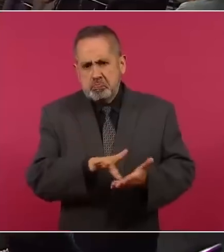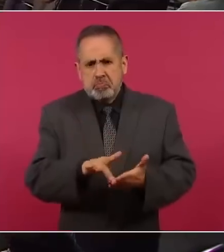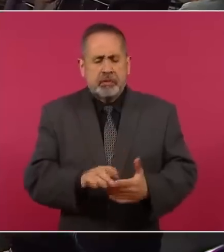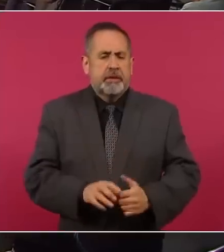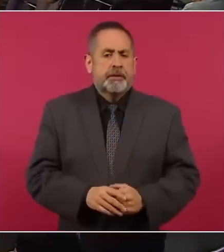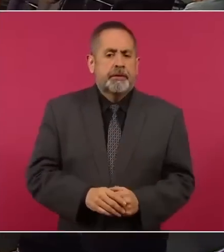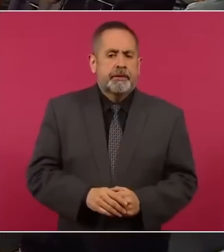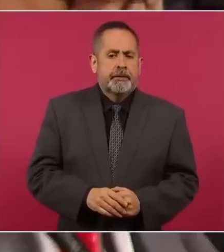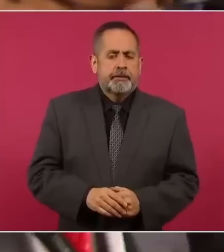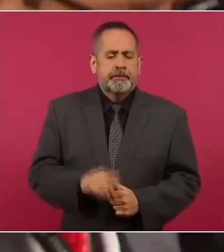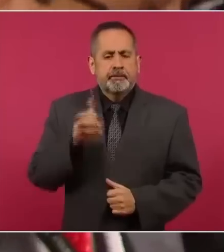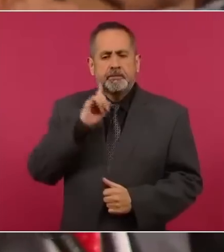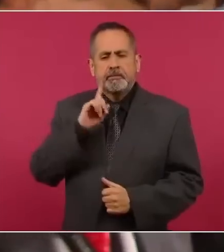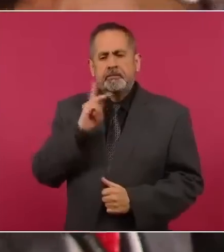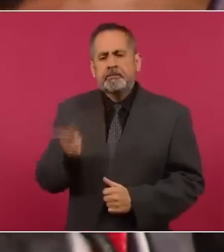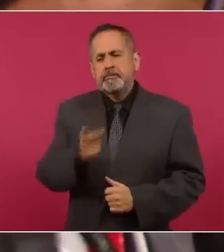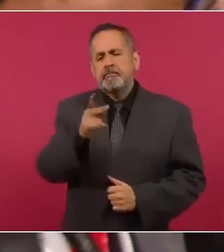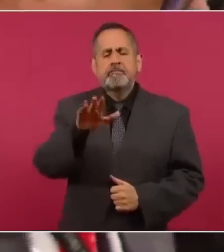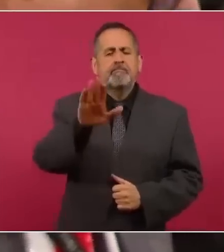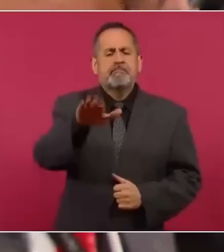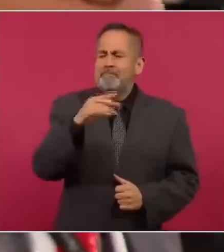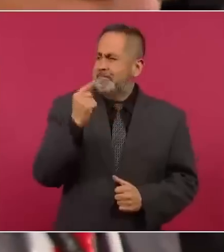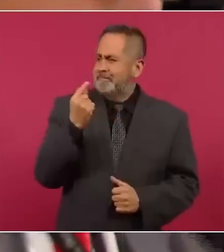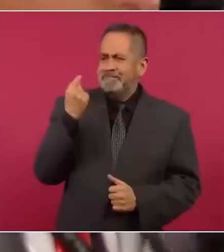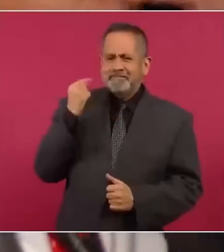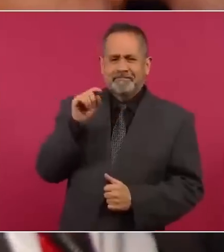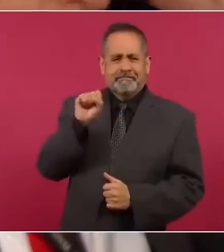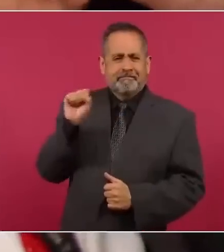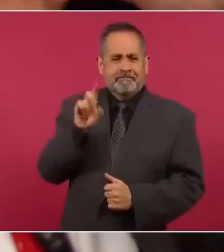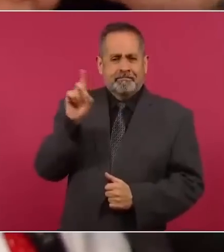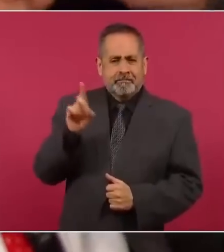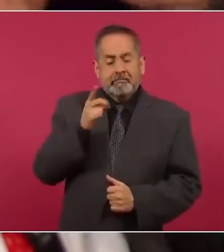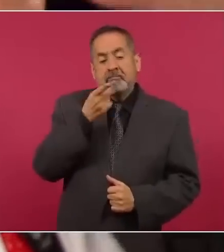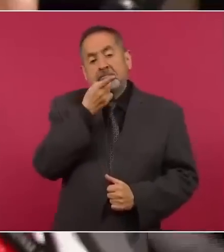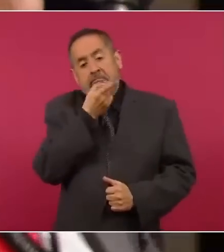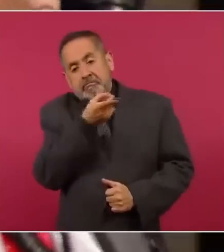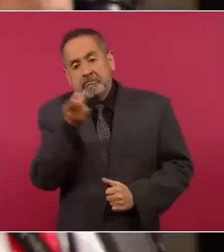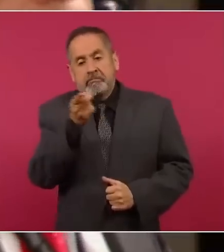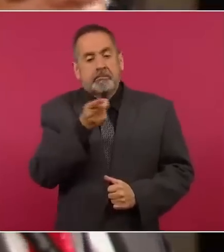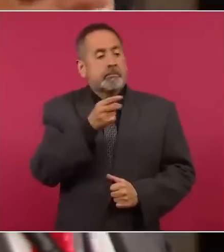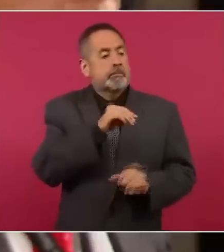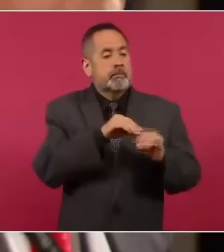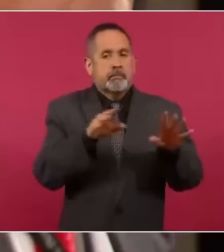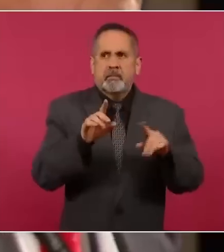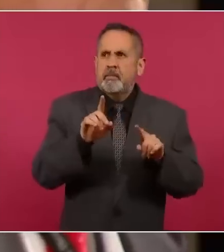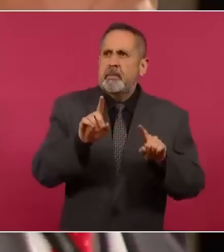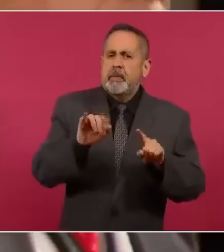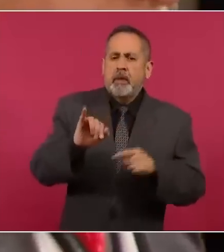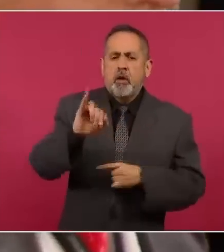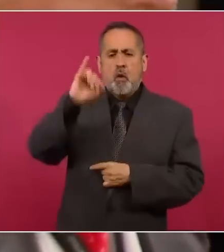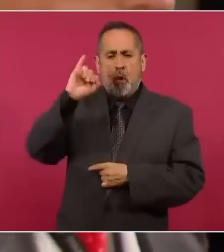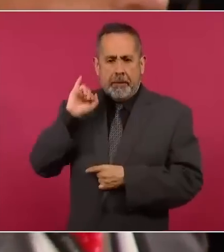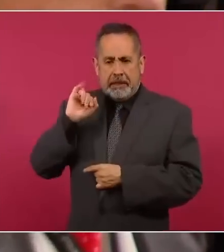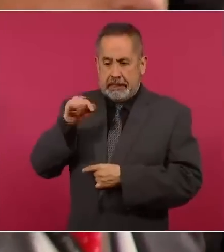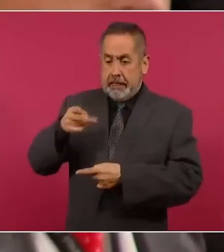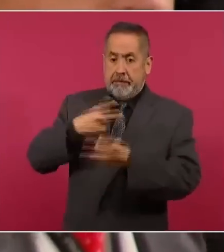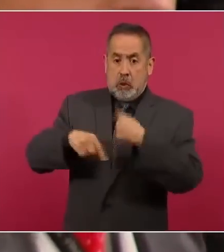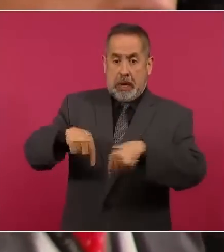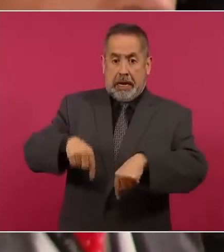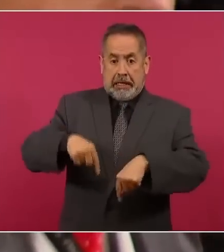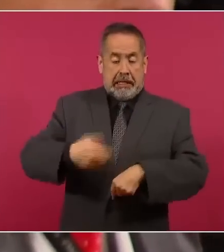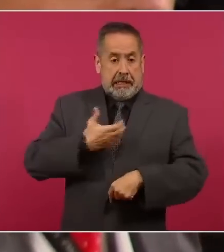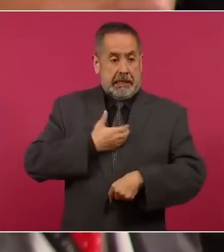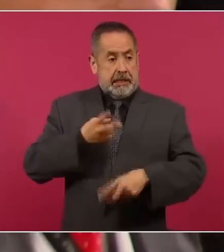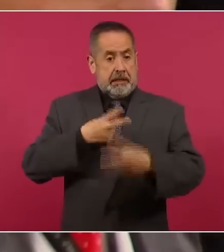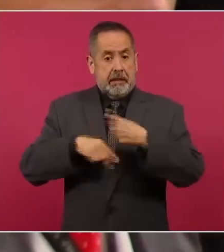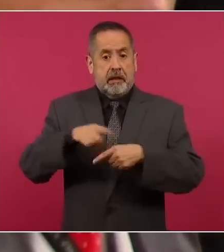Trascendió el fin de semana de que usted recibió el jueves pasado aquí en Palacio Nacional a